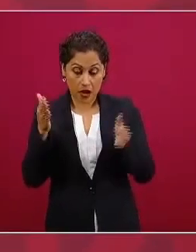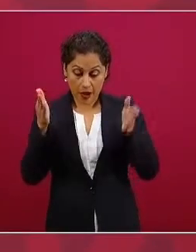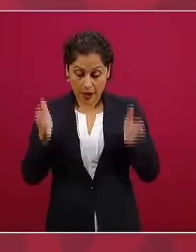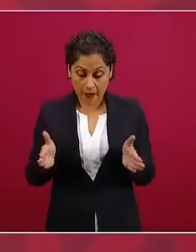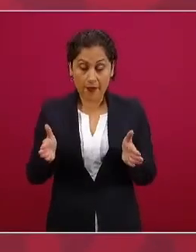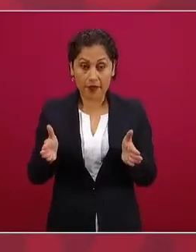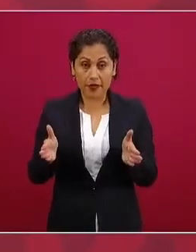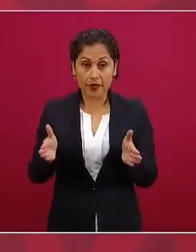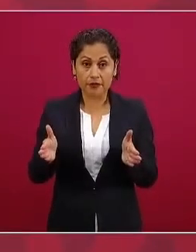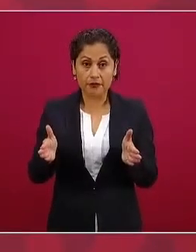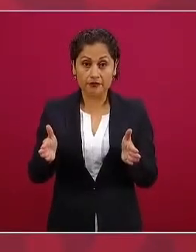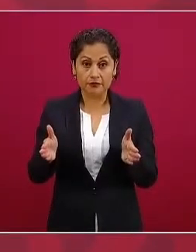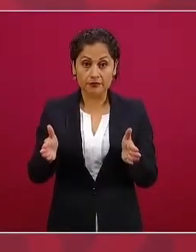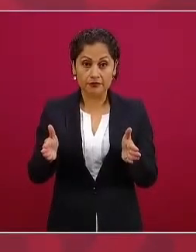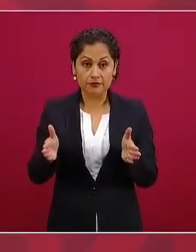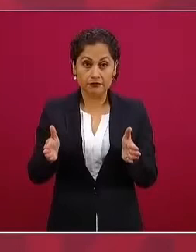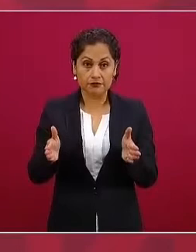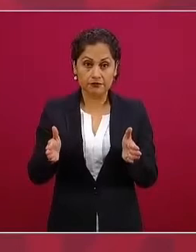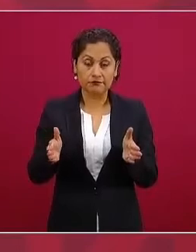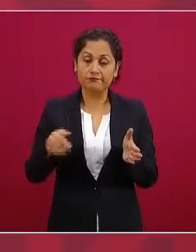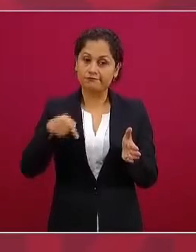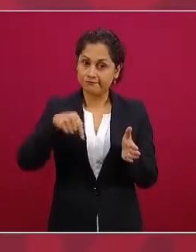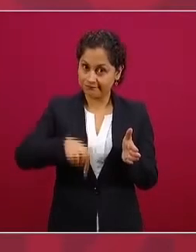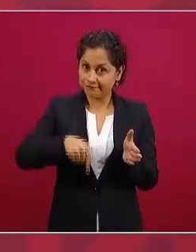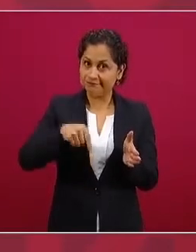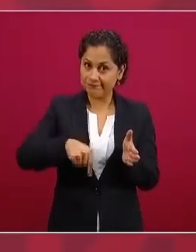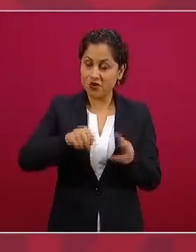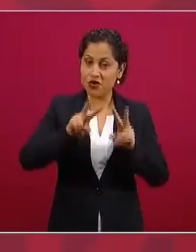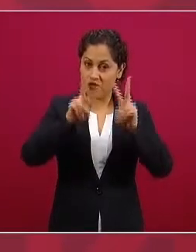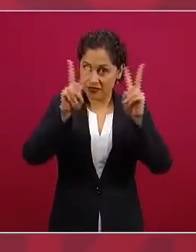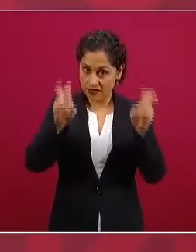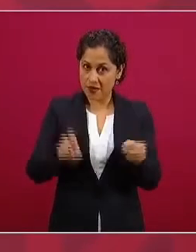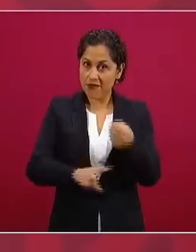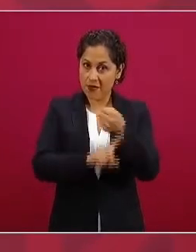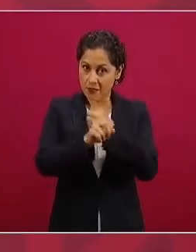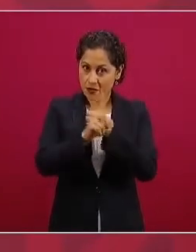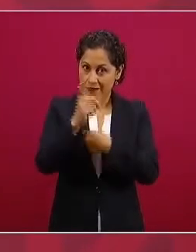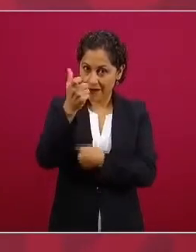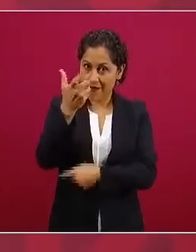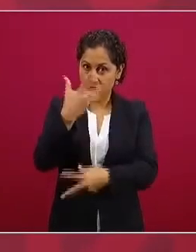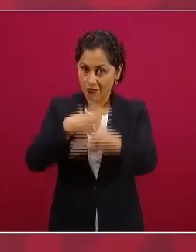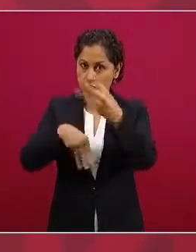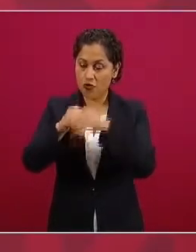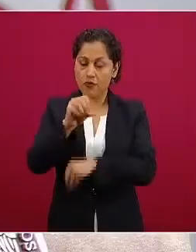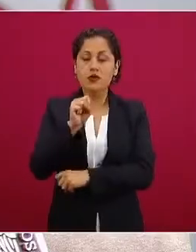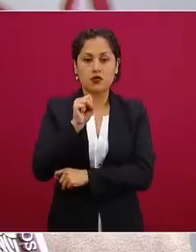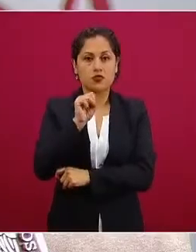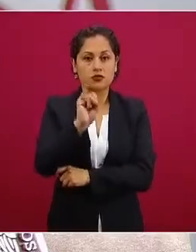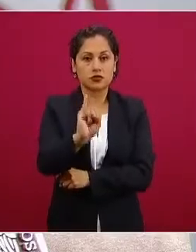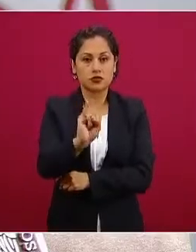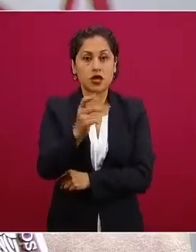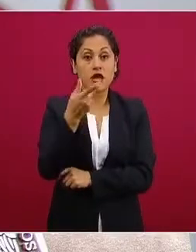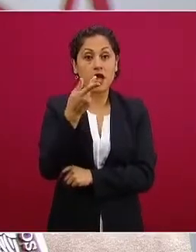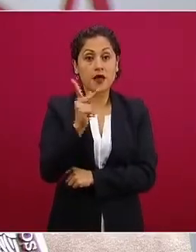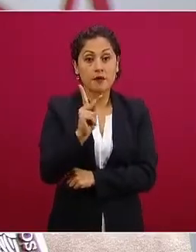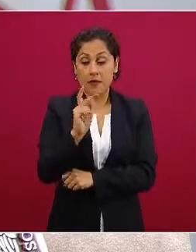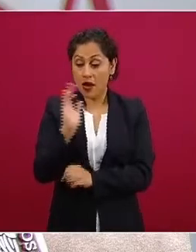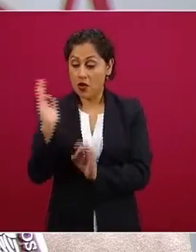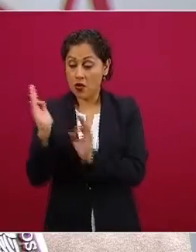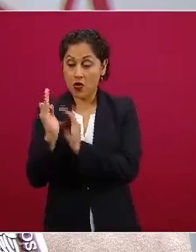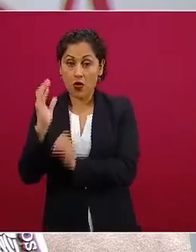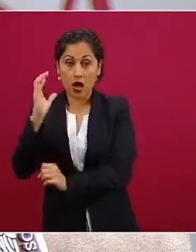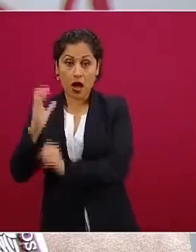de la parálisis económica vamos a estar arriba en la recaudación